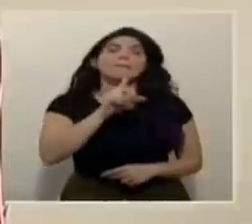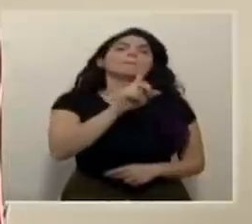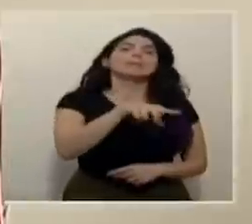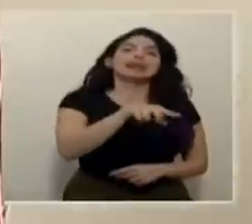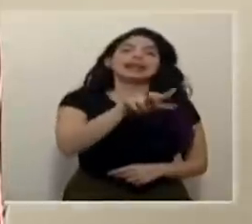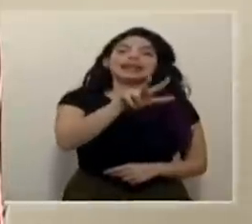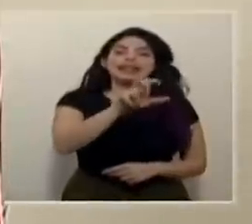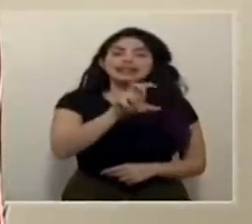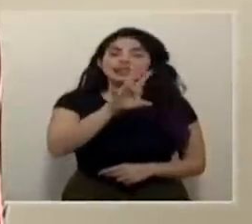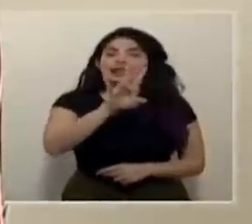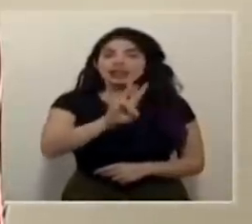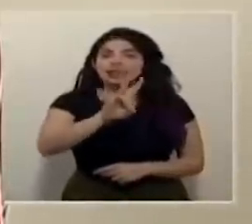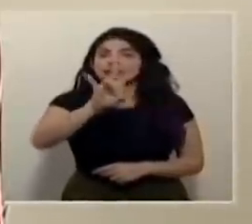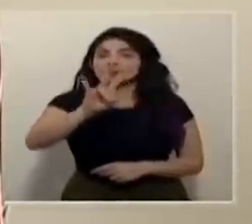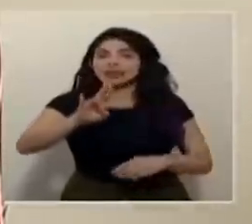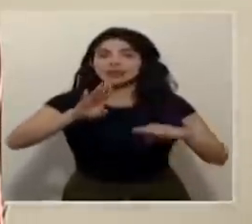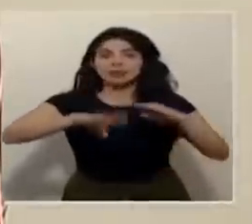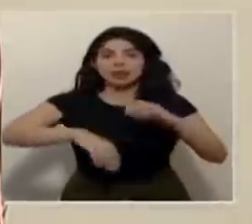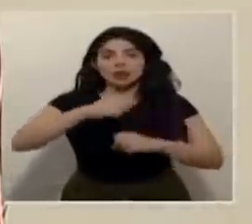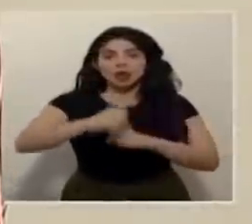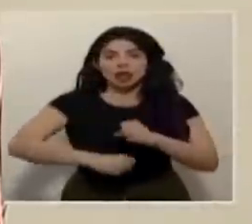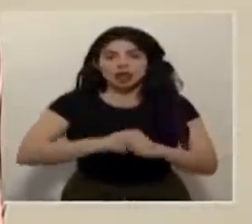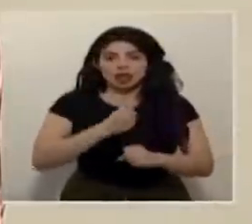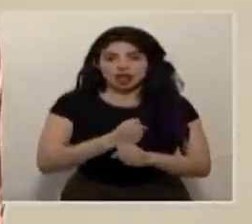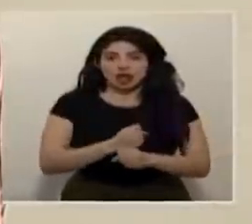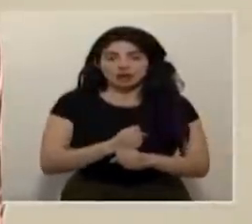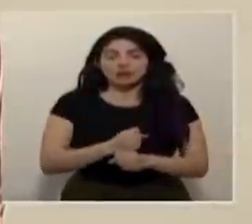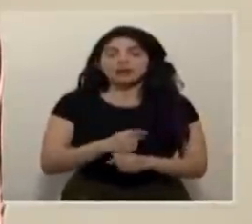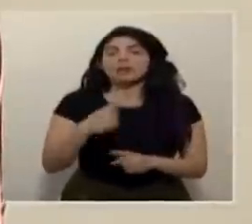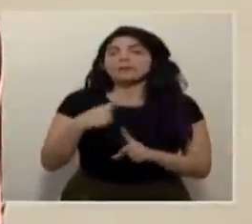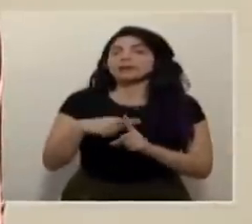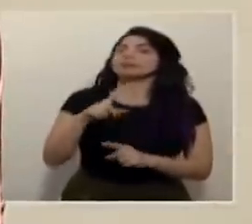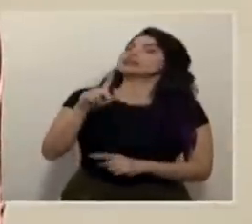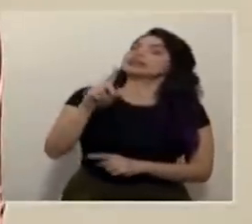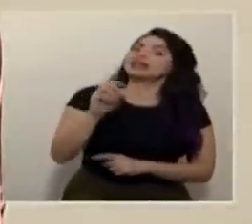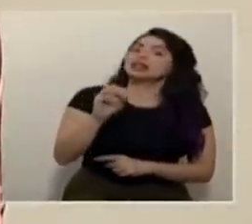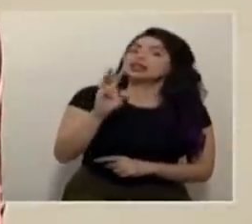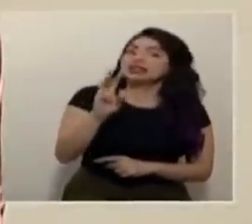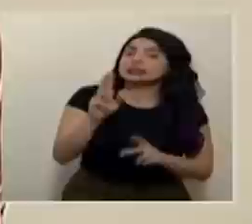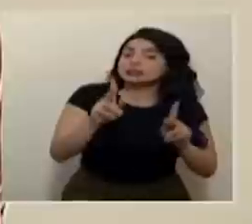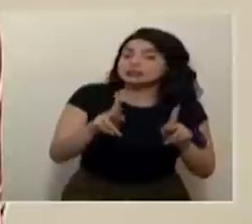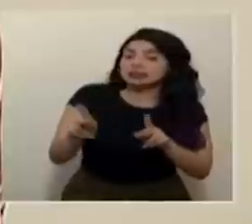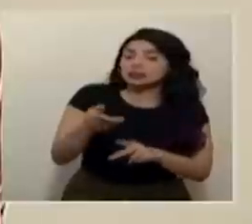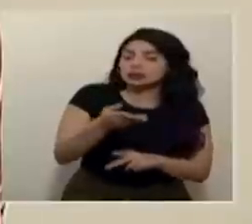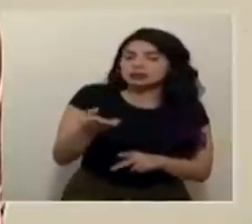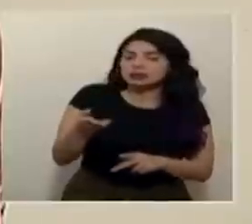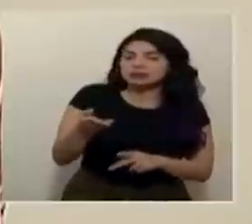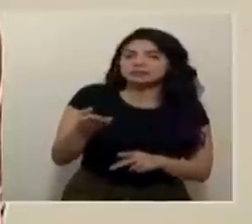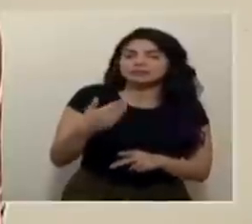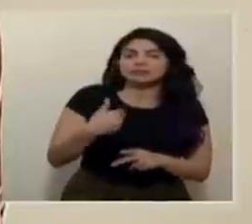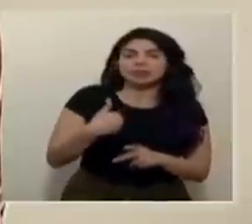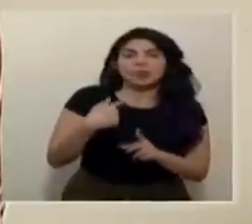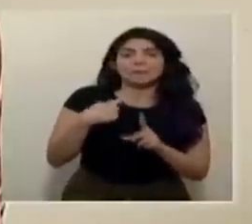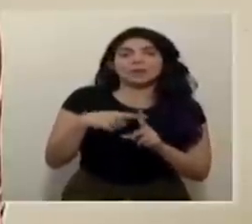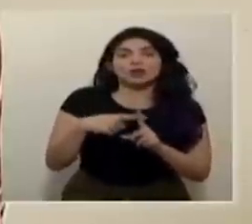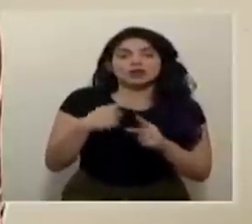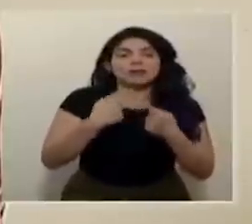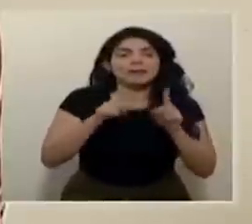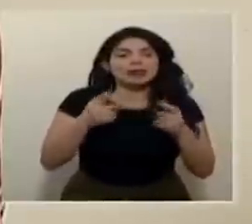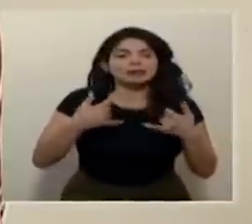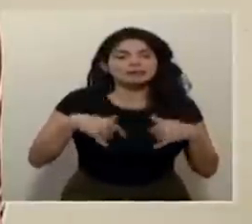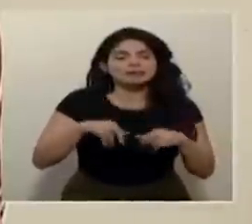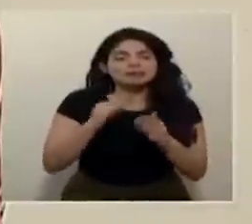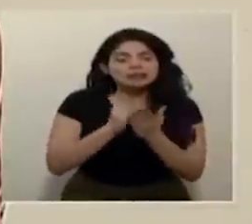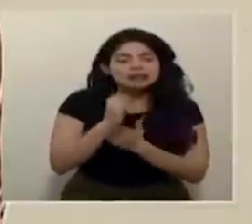.377 menores de edad, con 106 personas que han dado positivo, pero se encuentran en